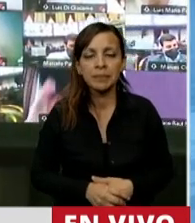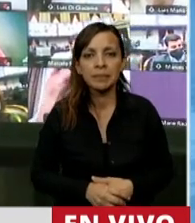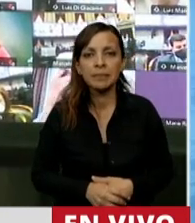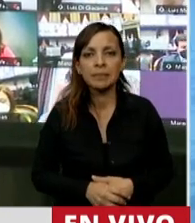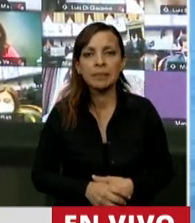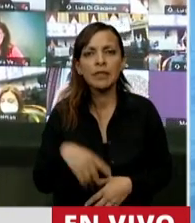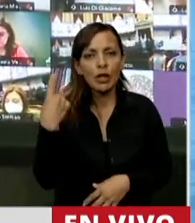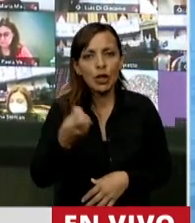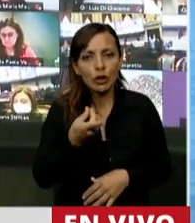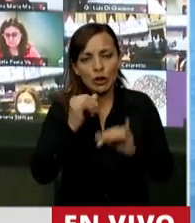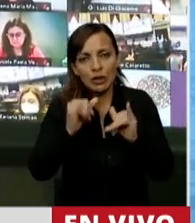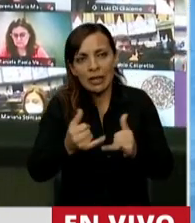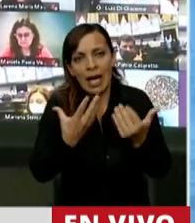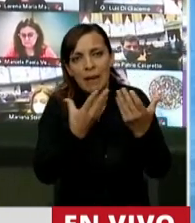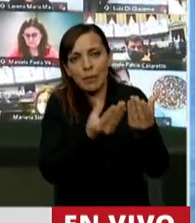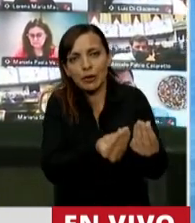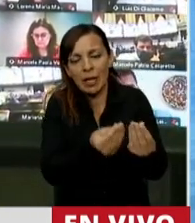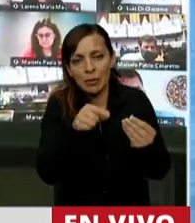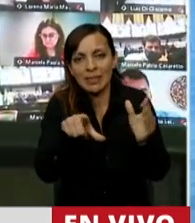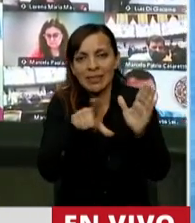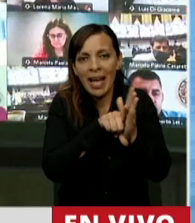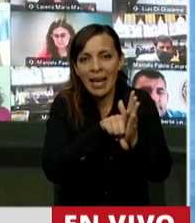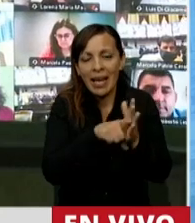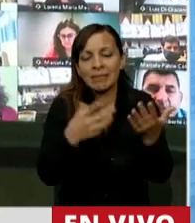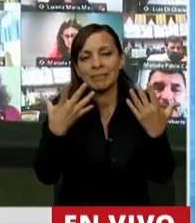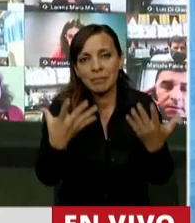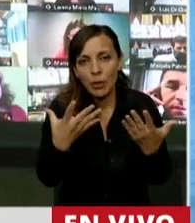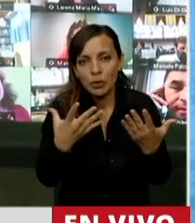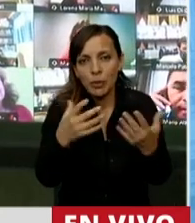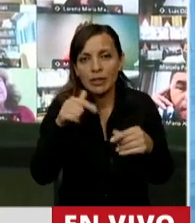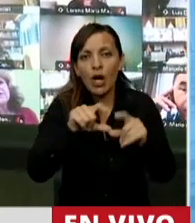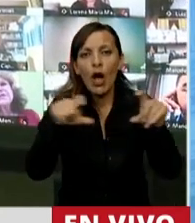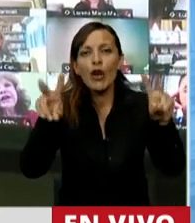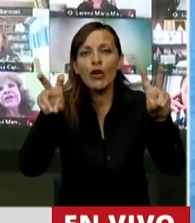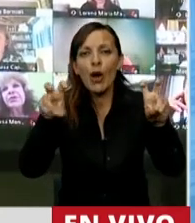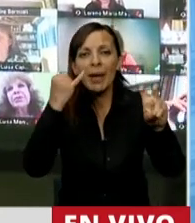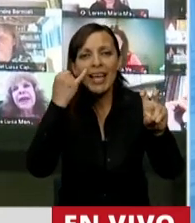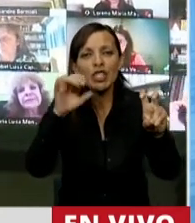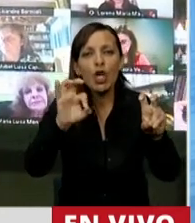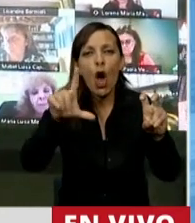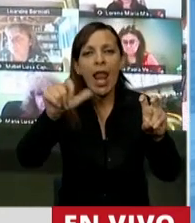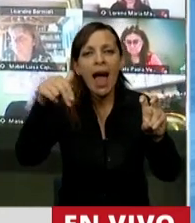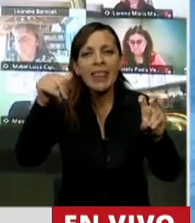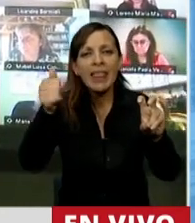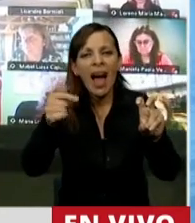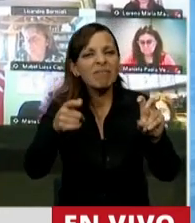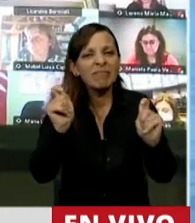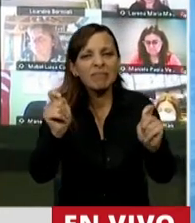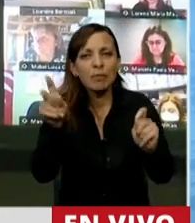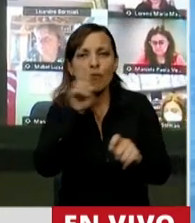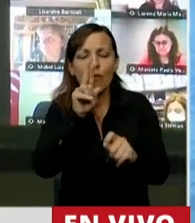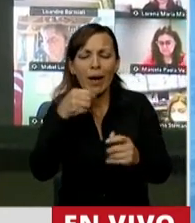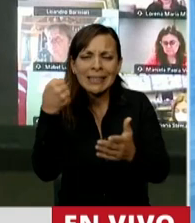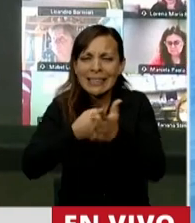¿Cómo no vamos a acompañar esta ley cuando lleva al nombre de Yolanda, una incansable